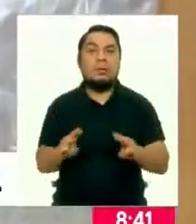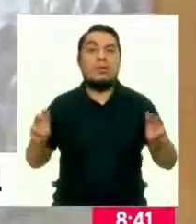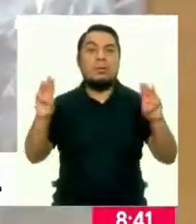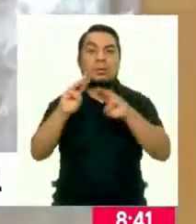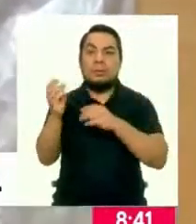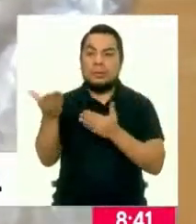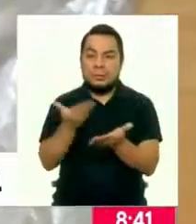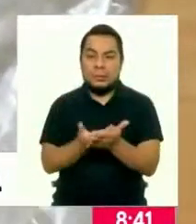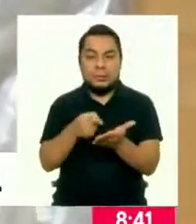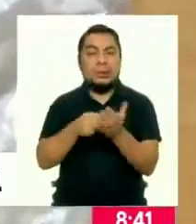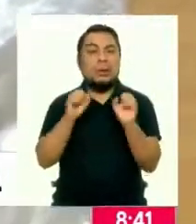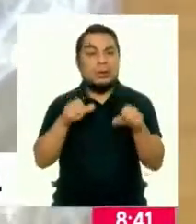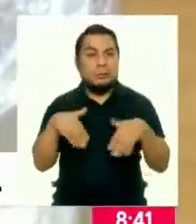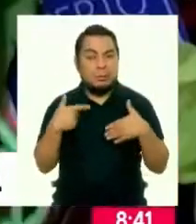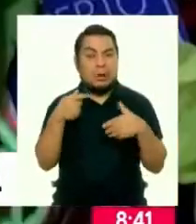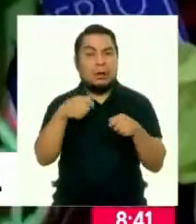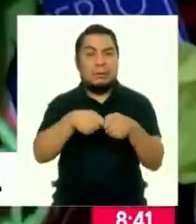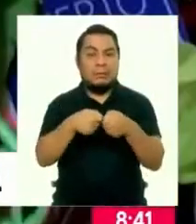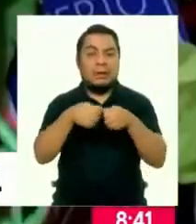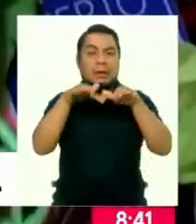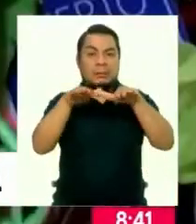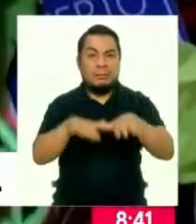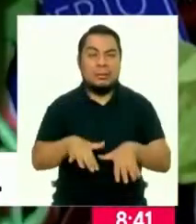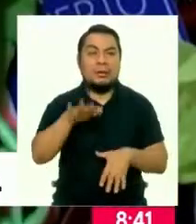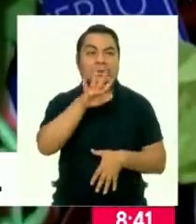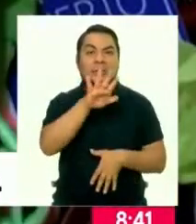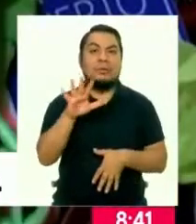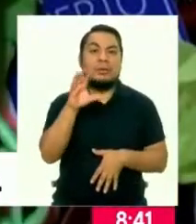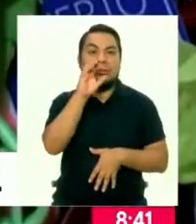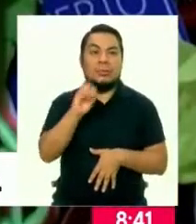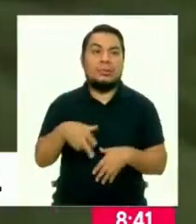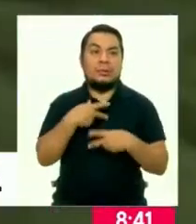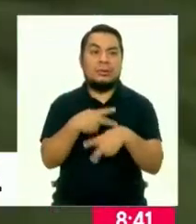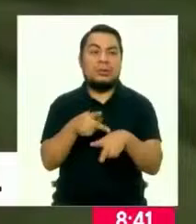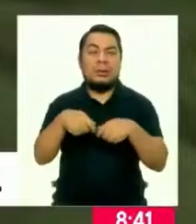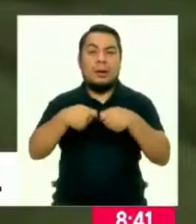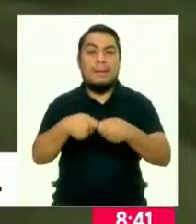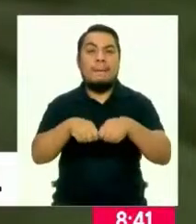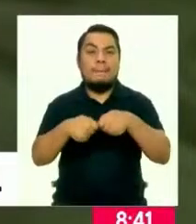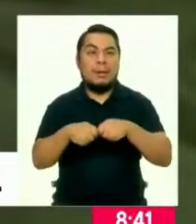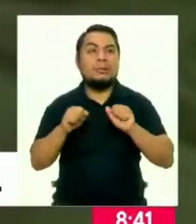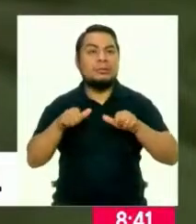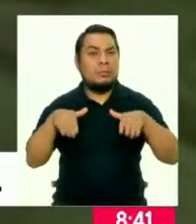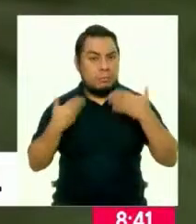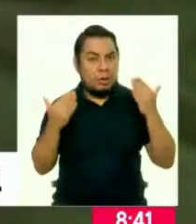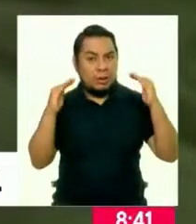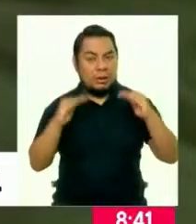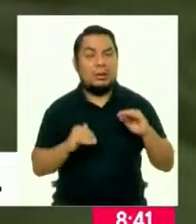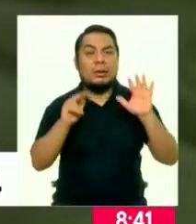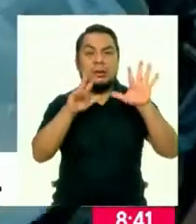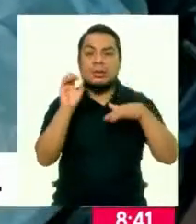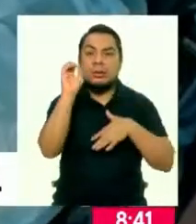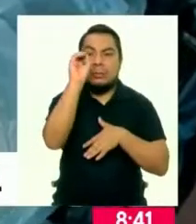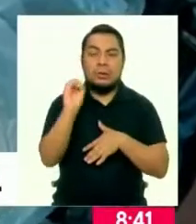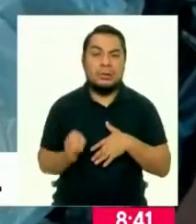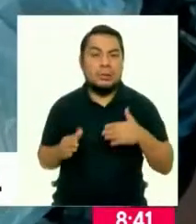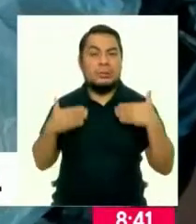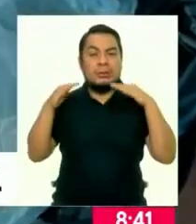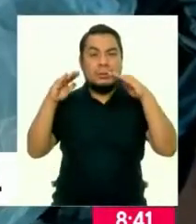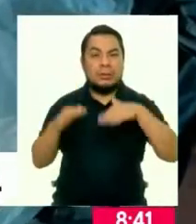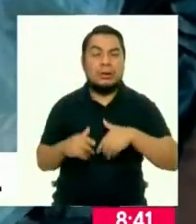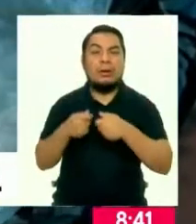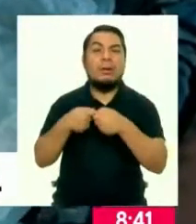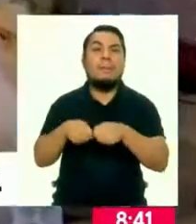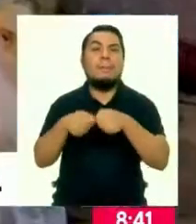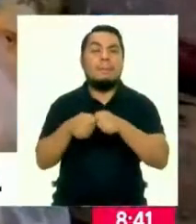afirman que es posible reducir en un 55% la producción de plástico virgen y en cerca de 80% la cantidad